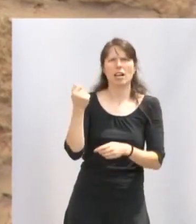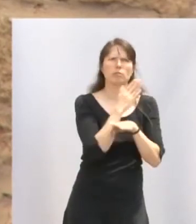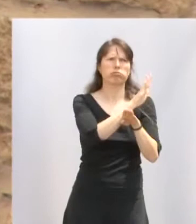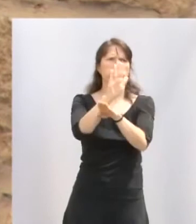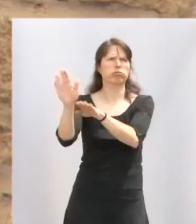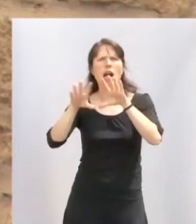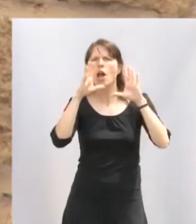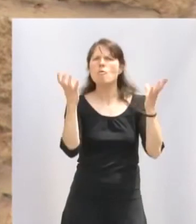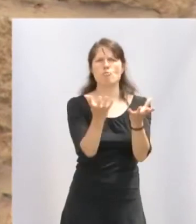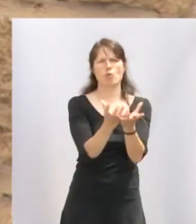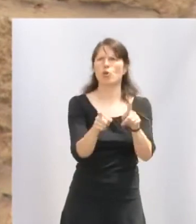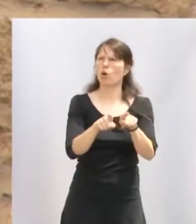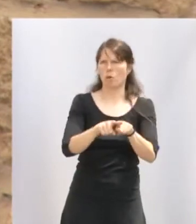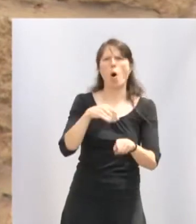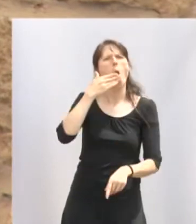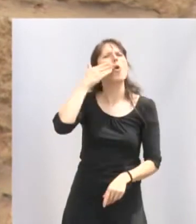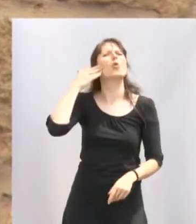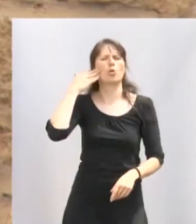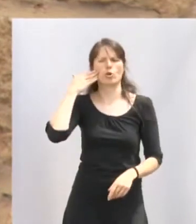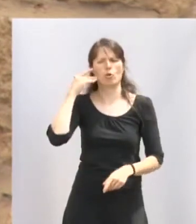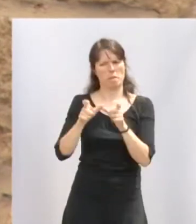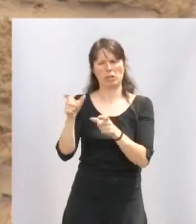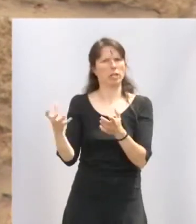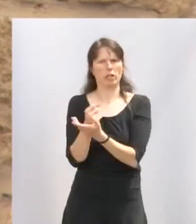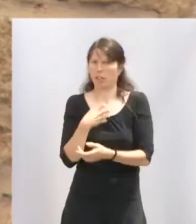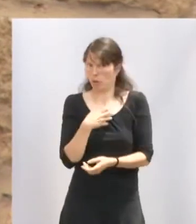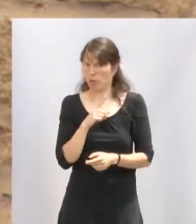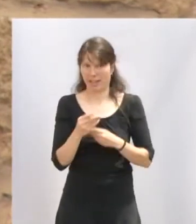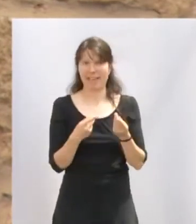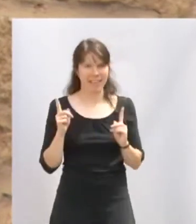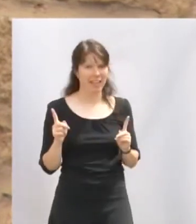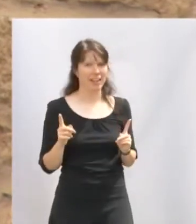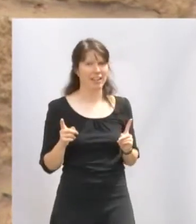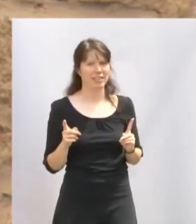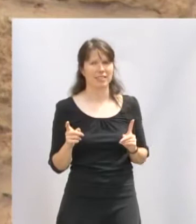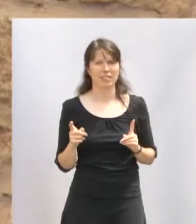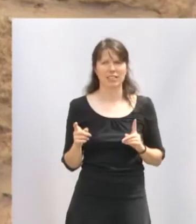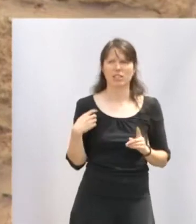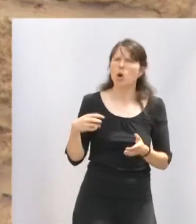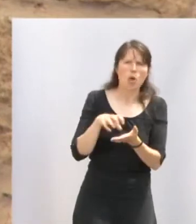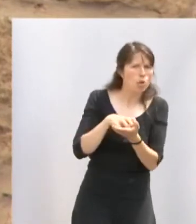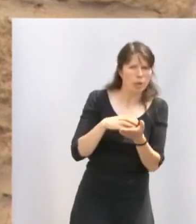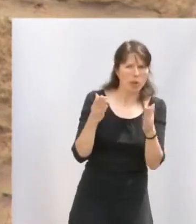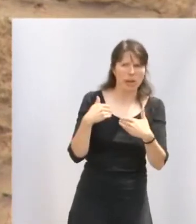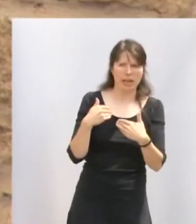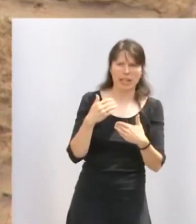privilegio inalcanzable para muchos. no dudo que allí donde esté